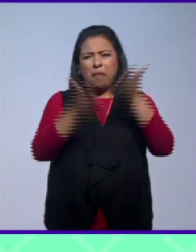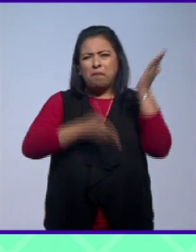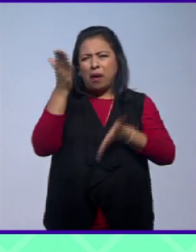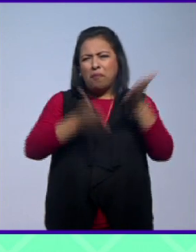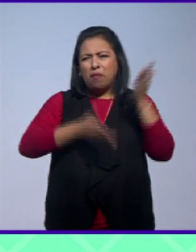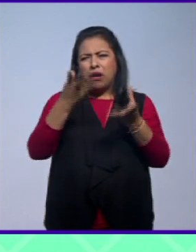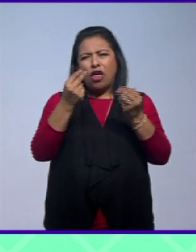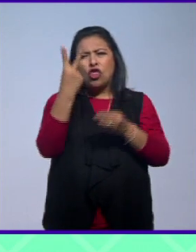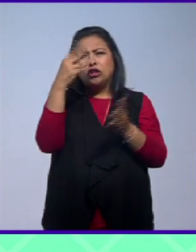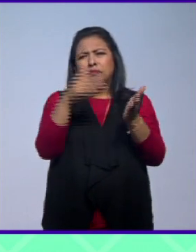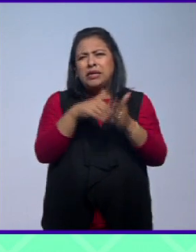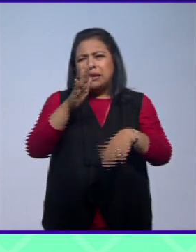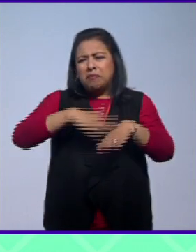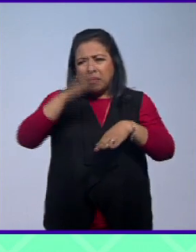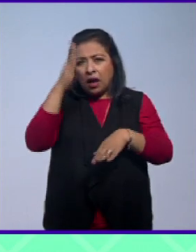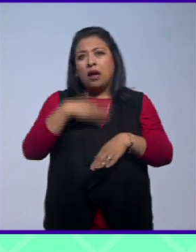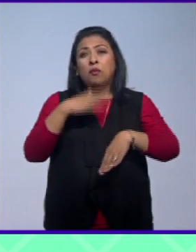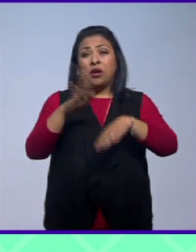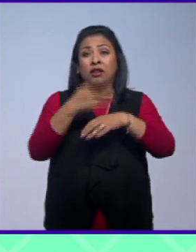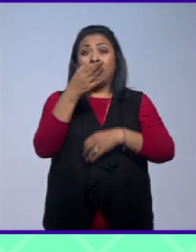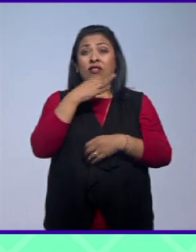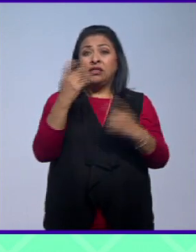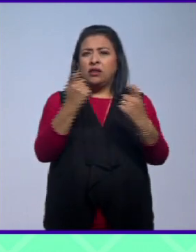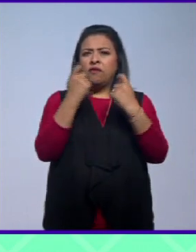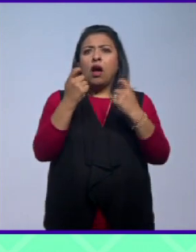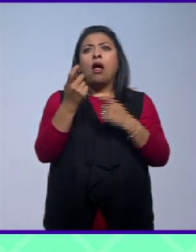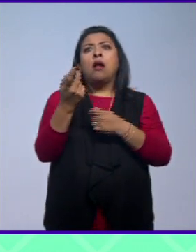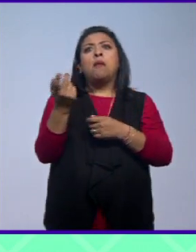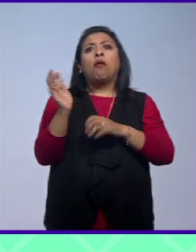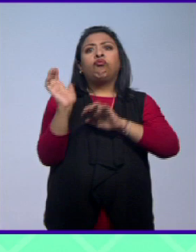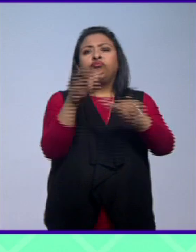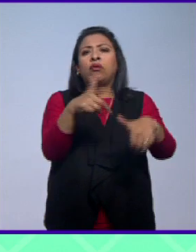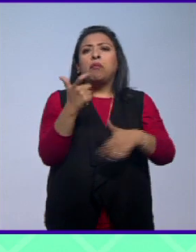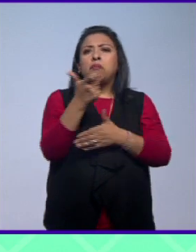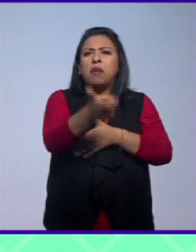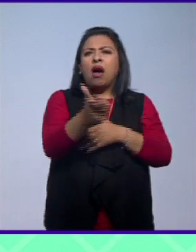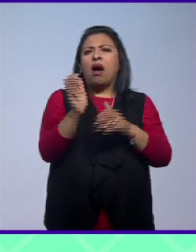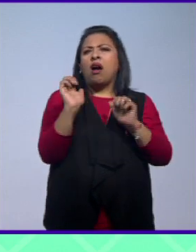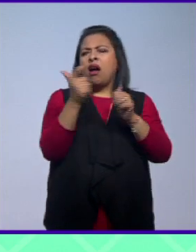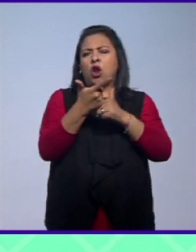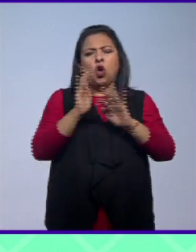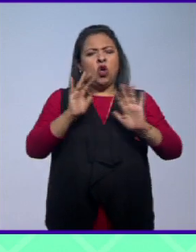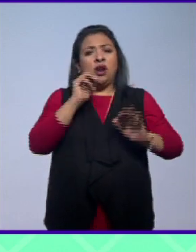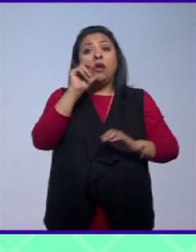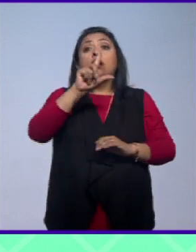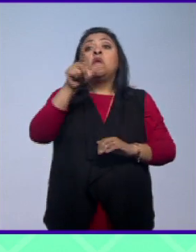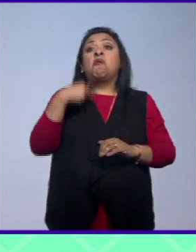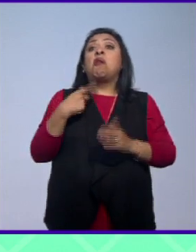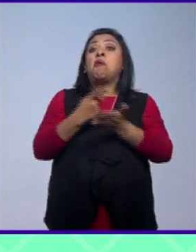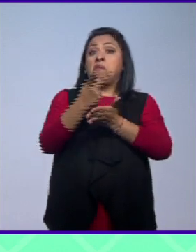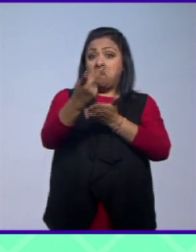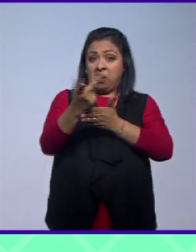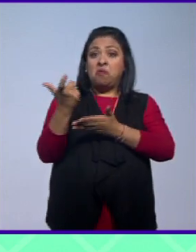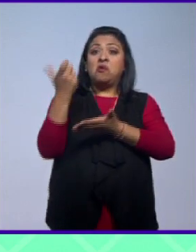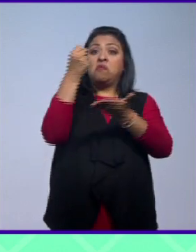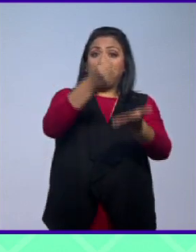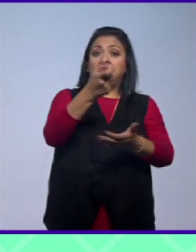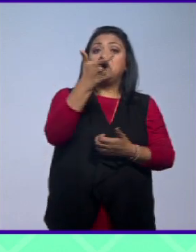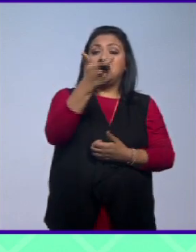2 mil y no es para menos pues este festival no cobra inscripción ni registro y promete jugosos premios en efectivo.